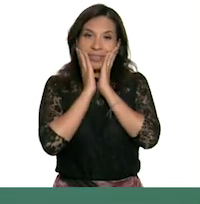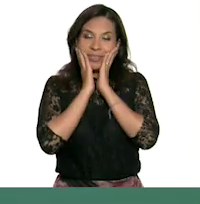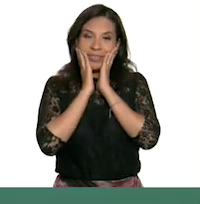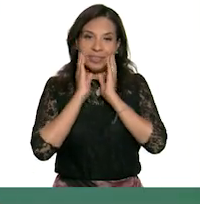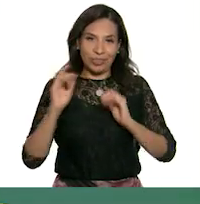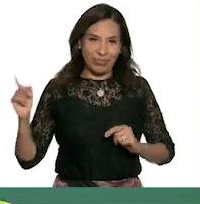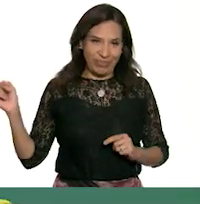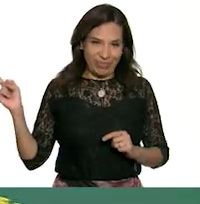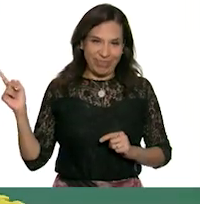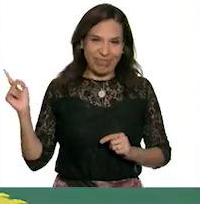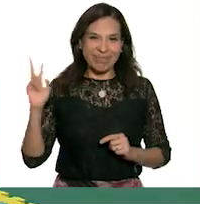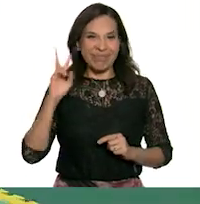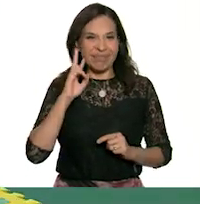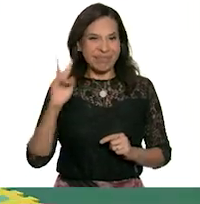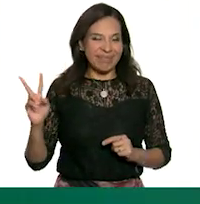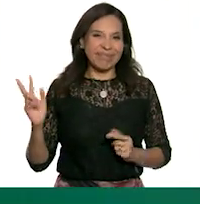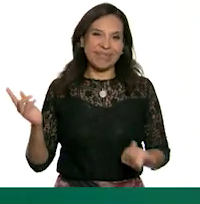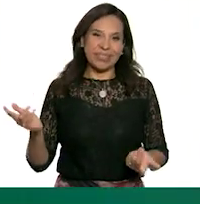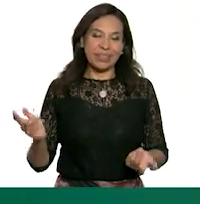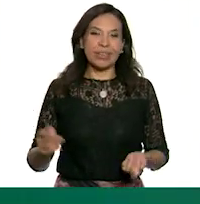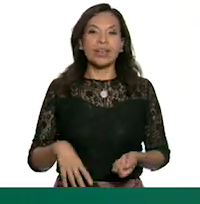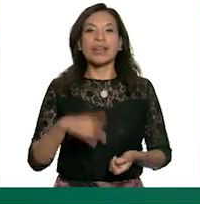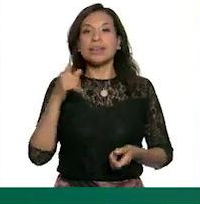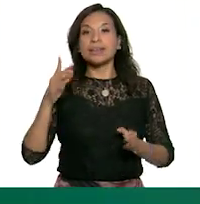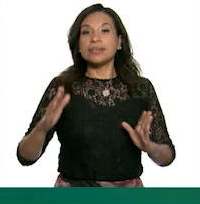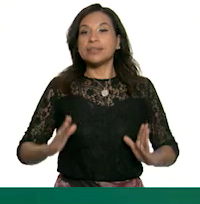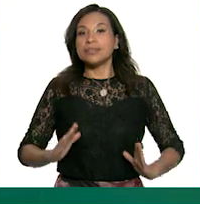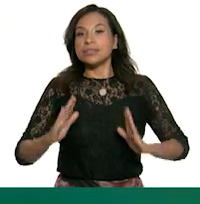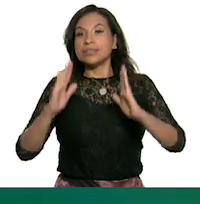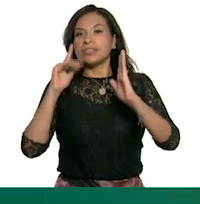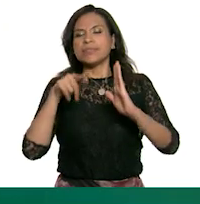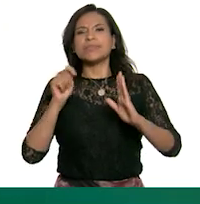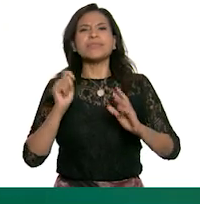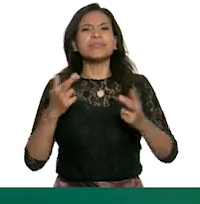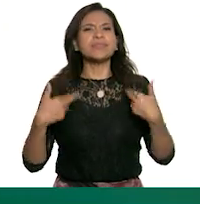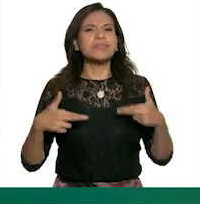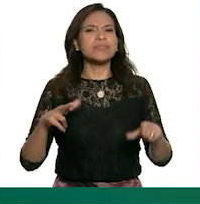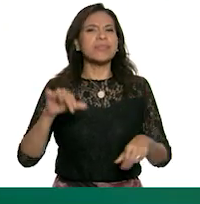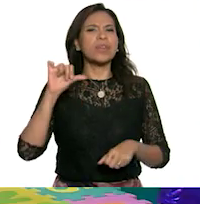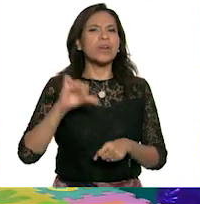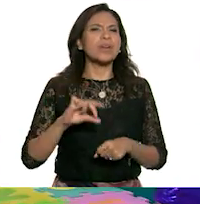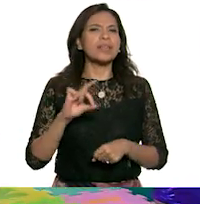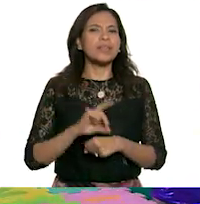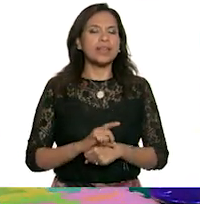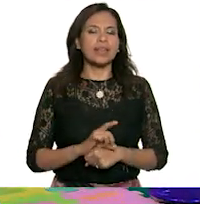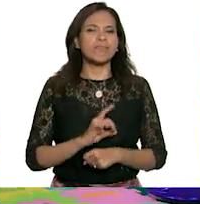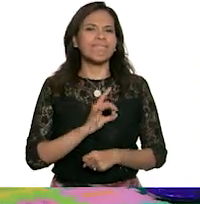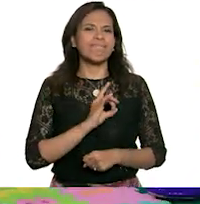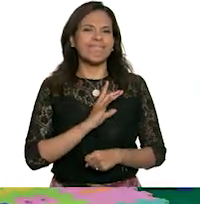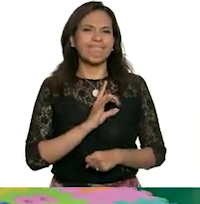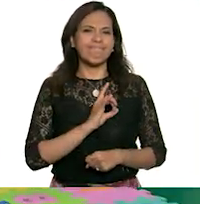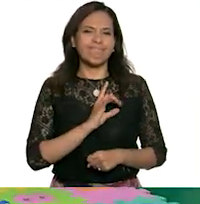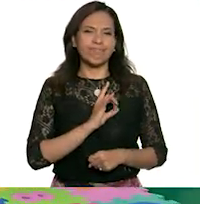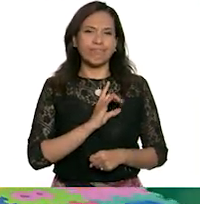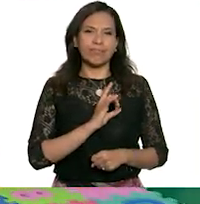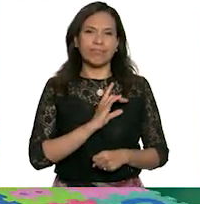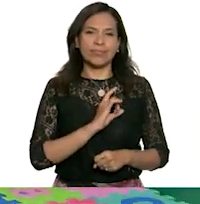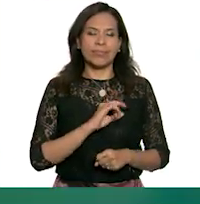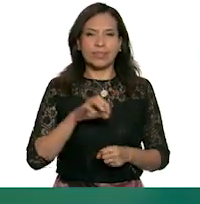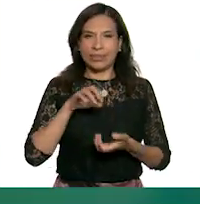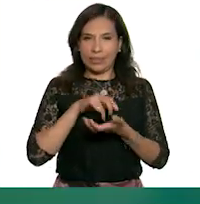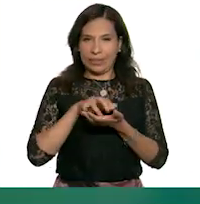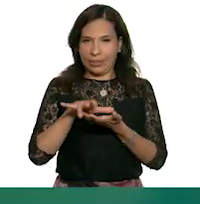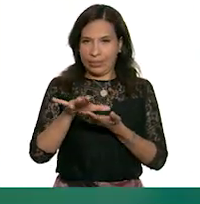¿Qué les parece? Esta torre va a representar el día de hoy el miedo que le tuve a las